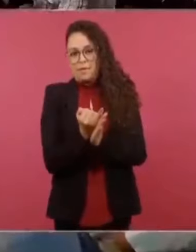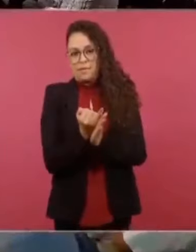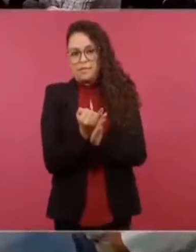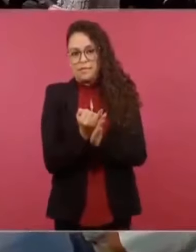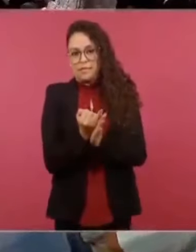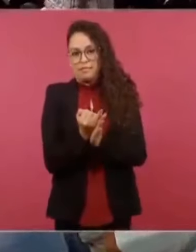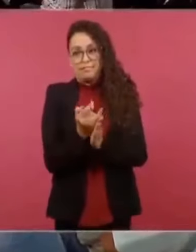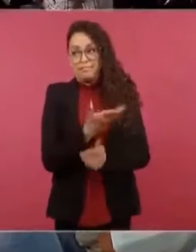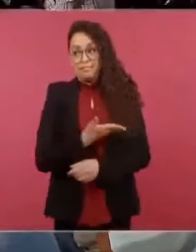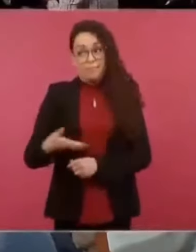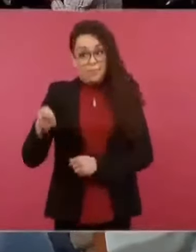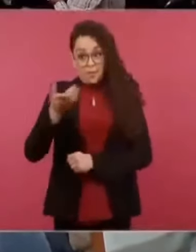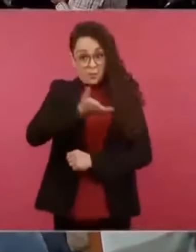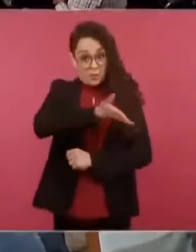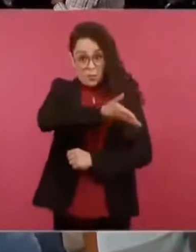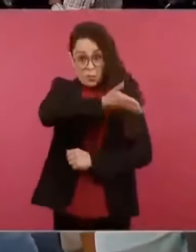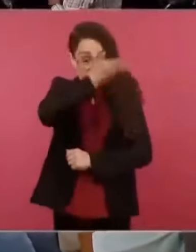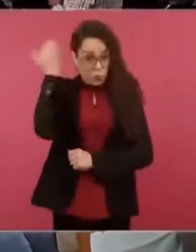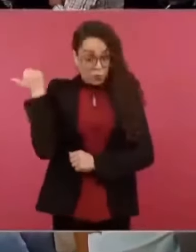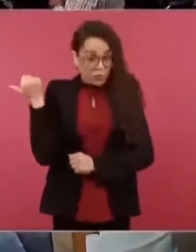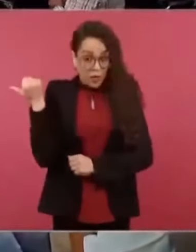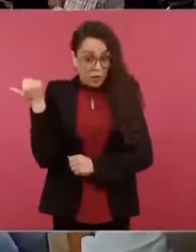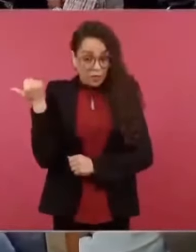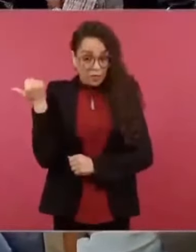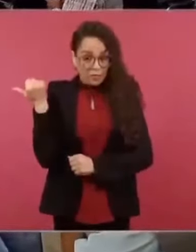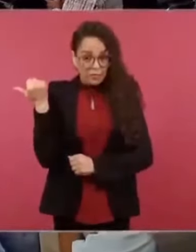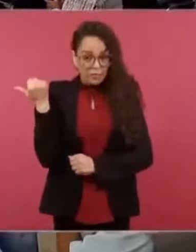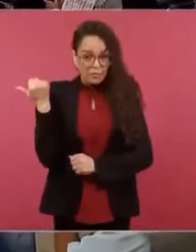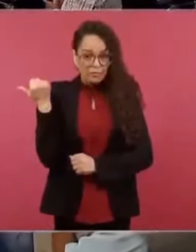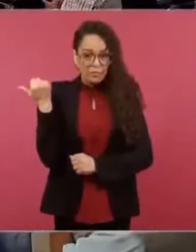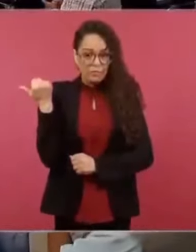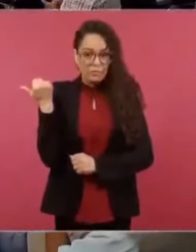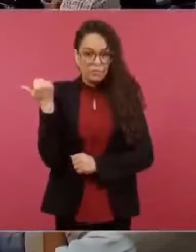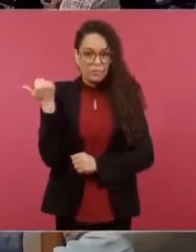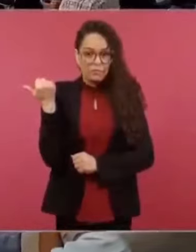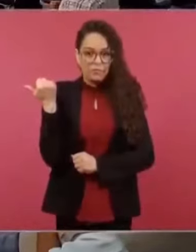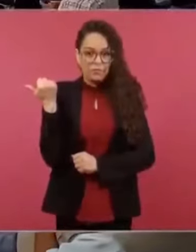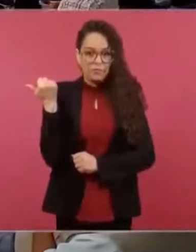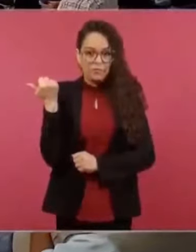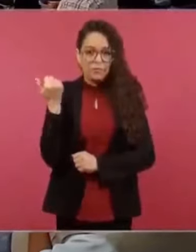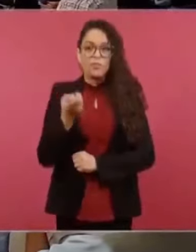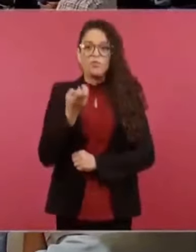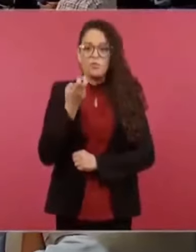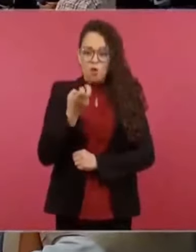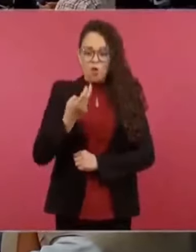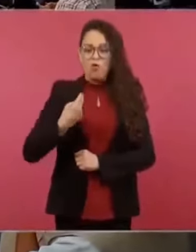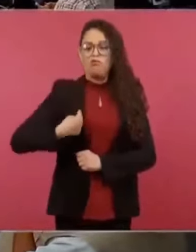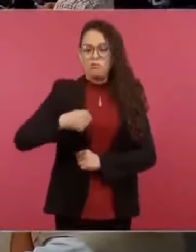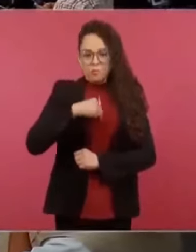Entonces, por eso dimos a conocer el video